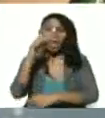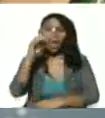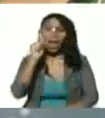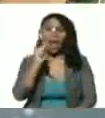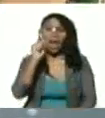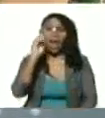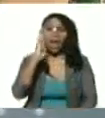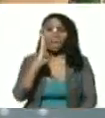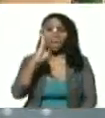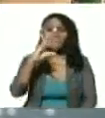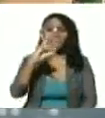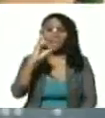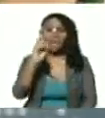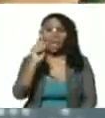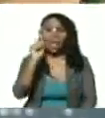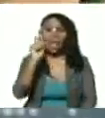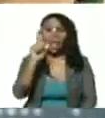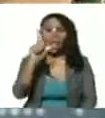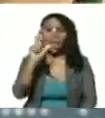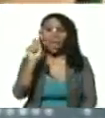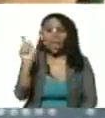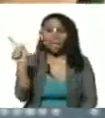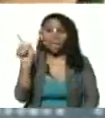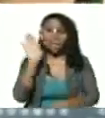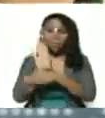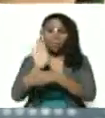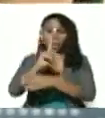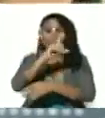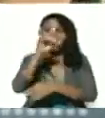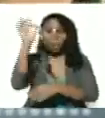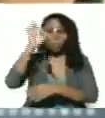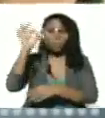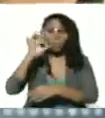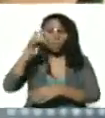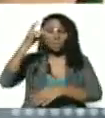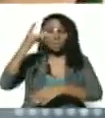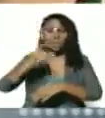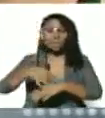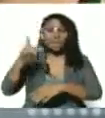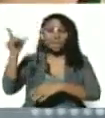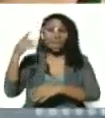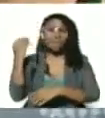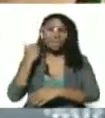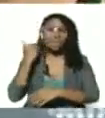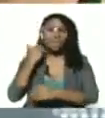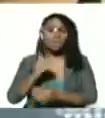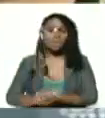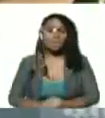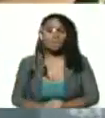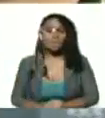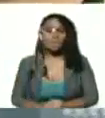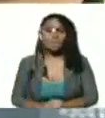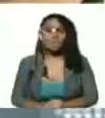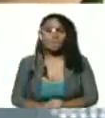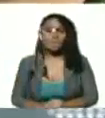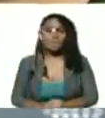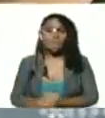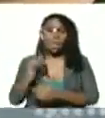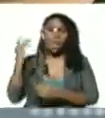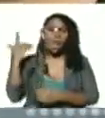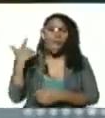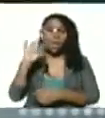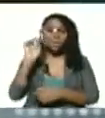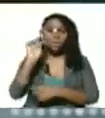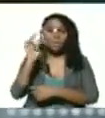protege el 100% de gravedad en la enfermedad y de la enfermedad vendrá una